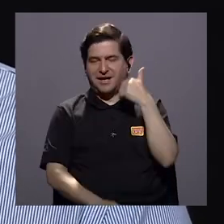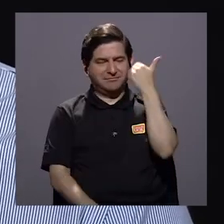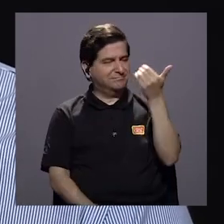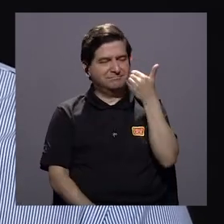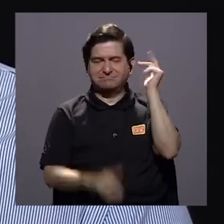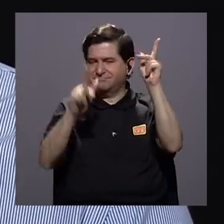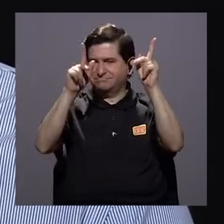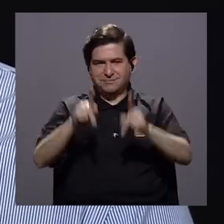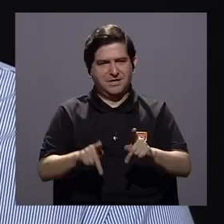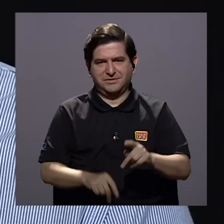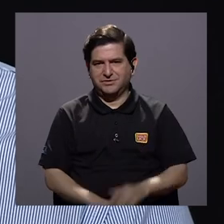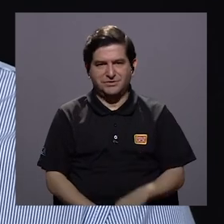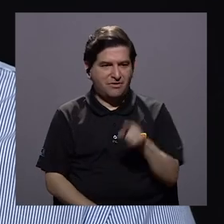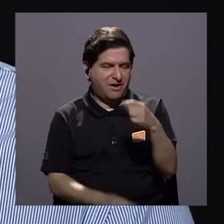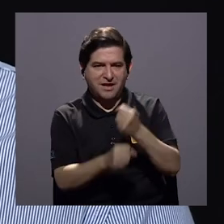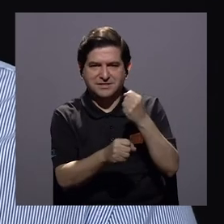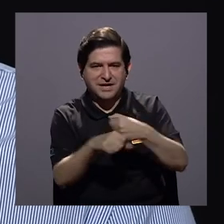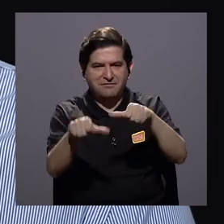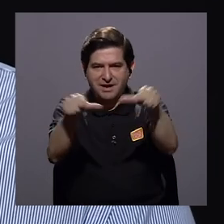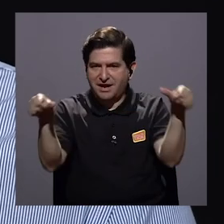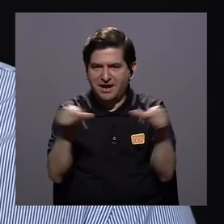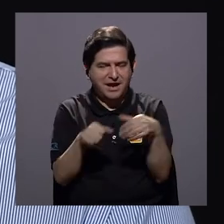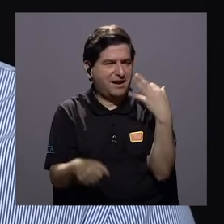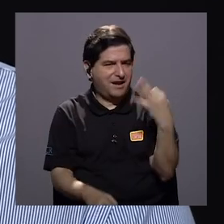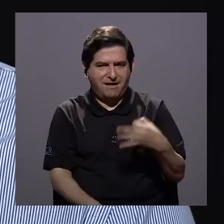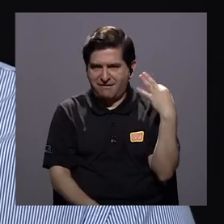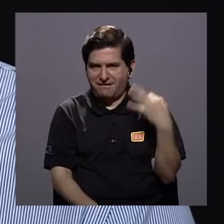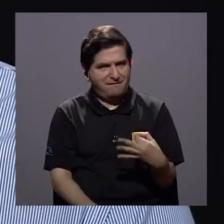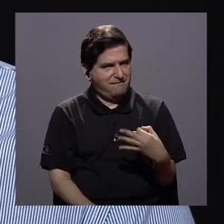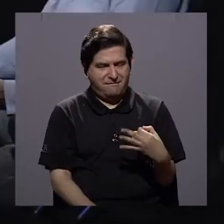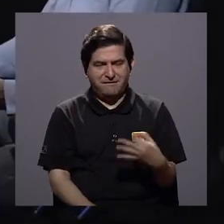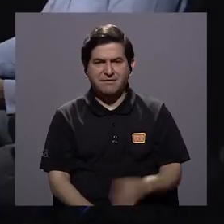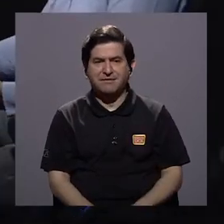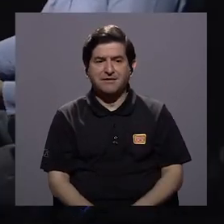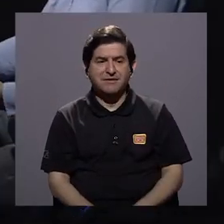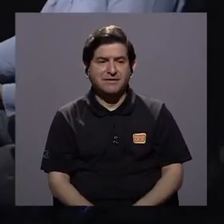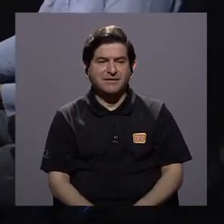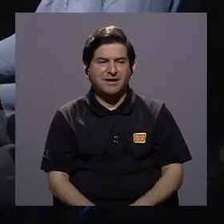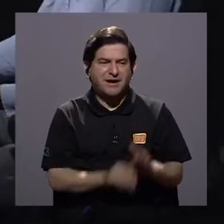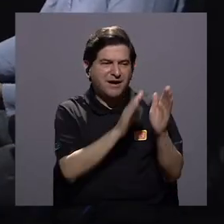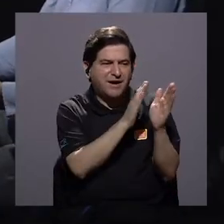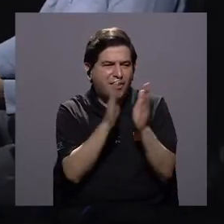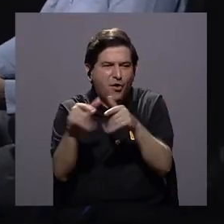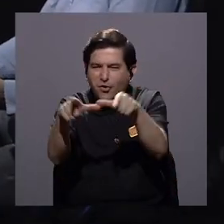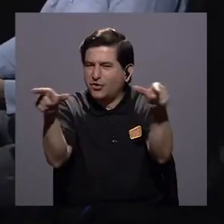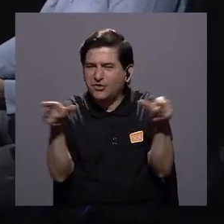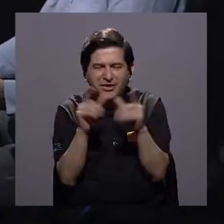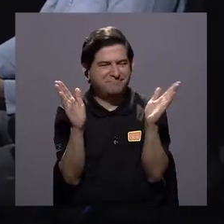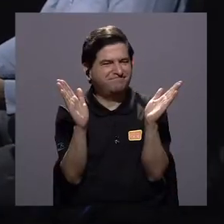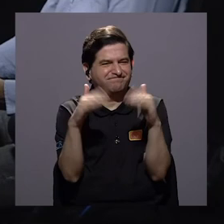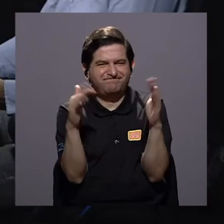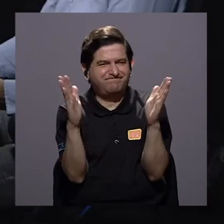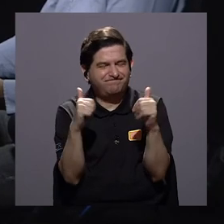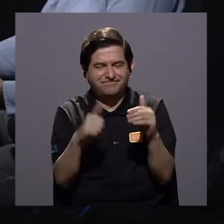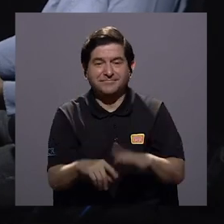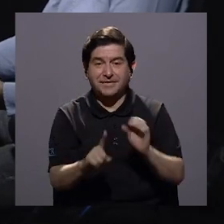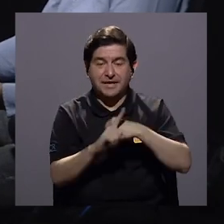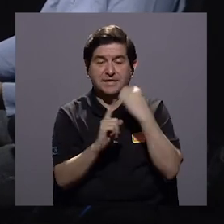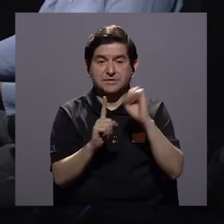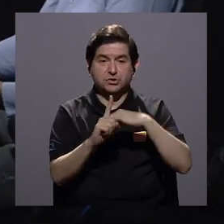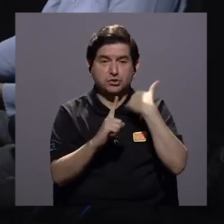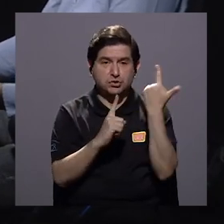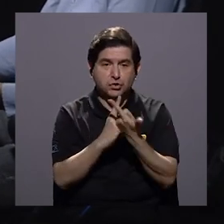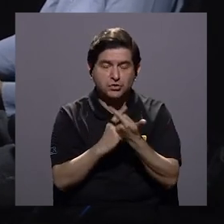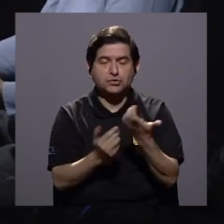misión fácil para la gente que trabaja en el sector informal particularmente hay falta de ordenamiento del territorio también hay condiciones